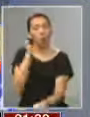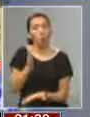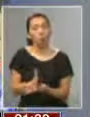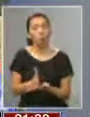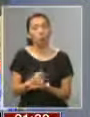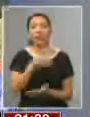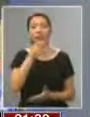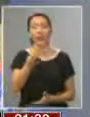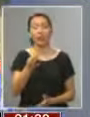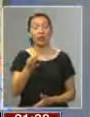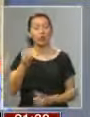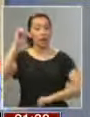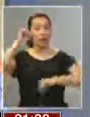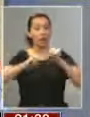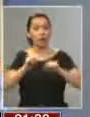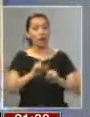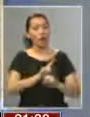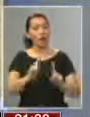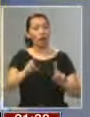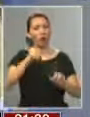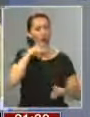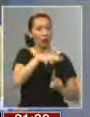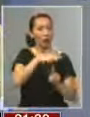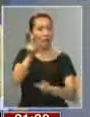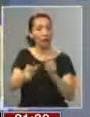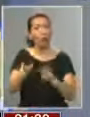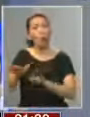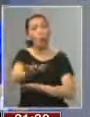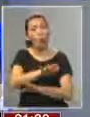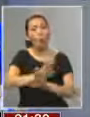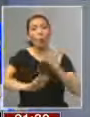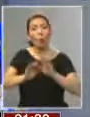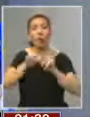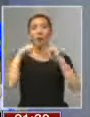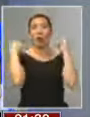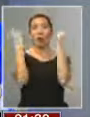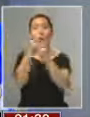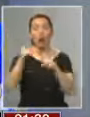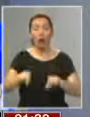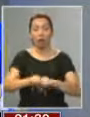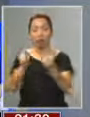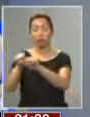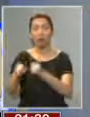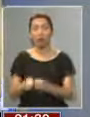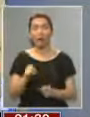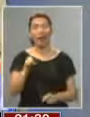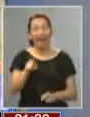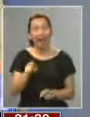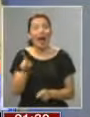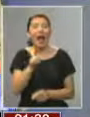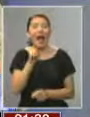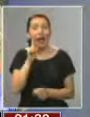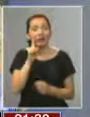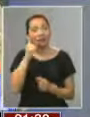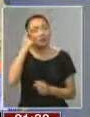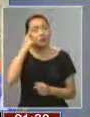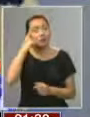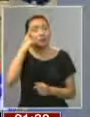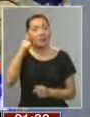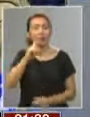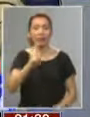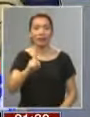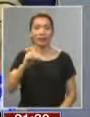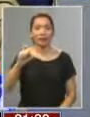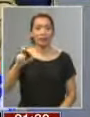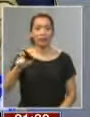le dice a los grandes empresarios, no traten mal a la gente y cuiden el medio ambiente porque lo están destruyendo. Esa la esencia del pensamiento de C